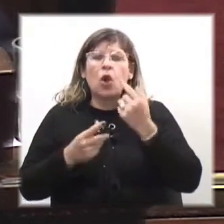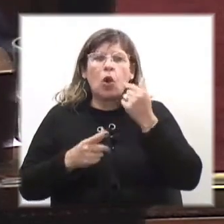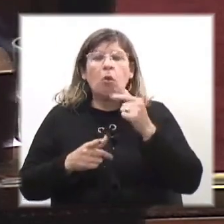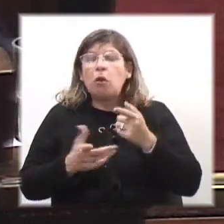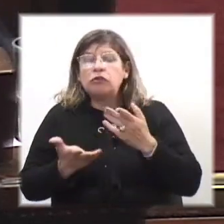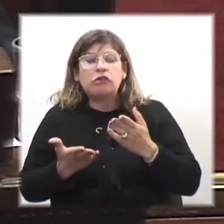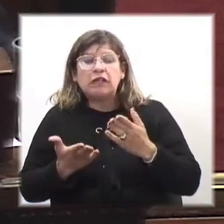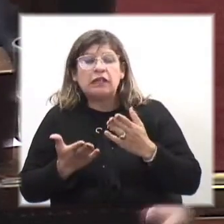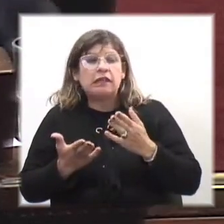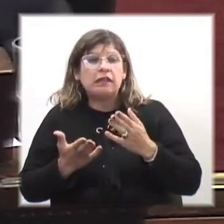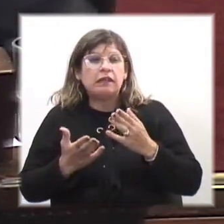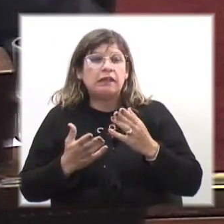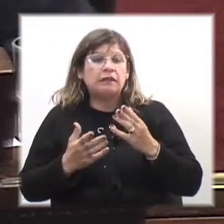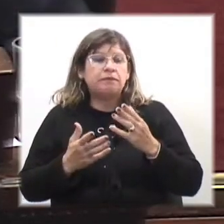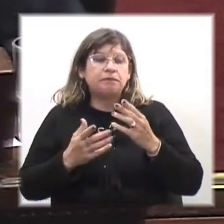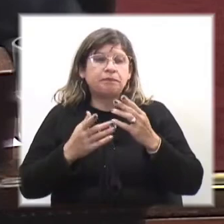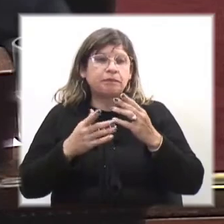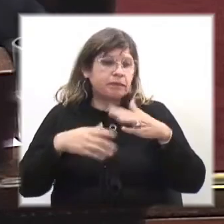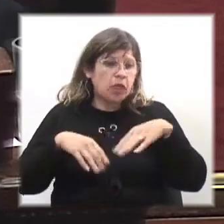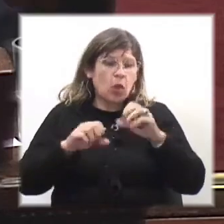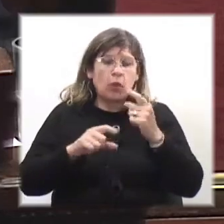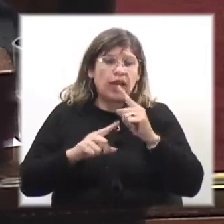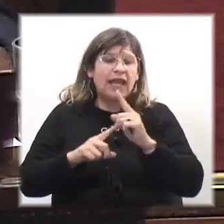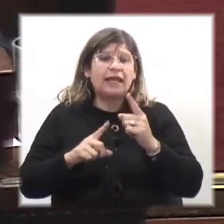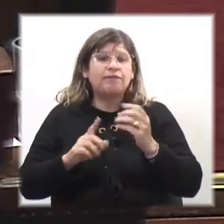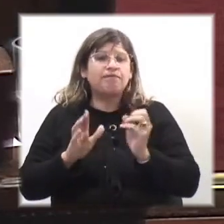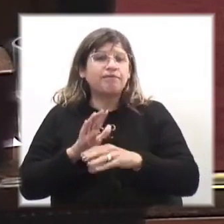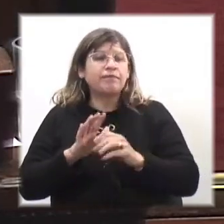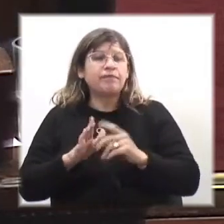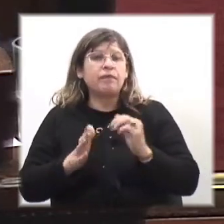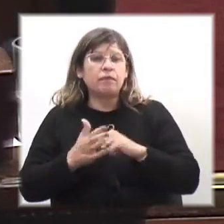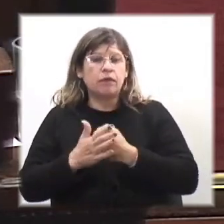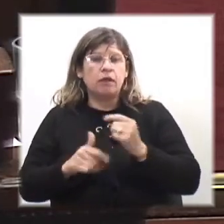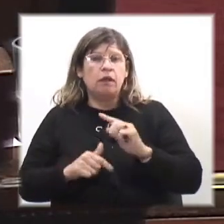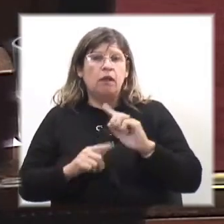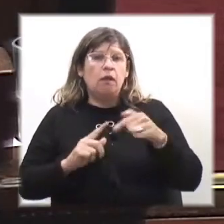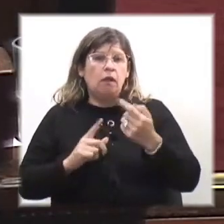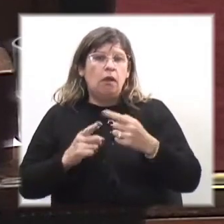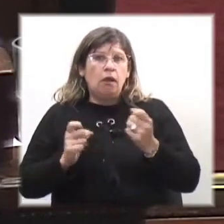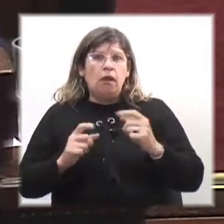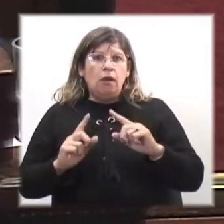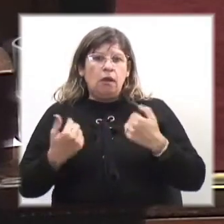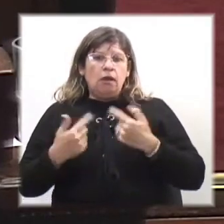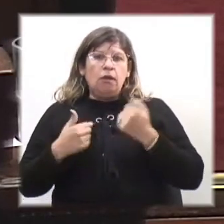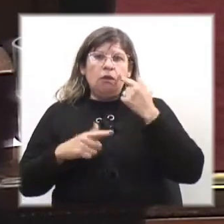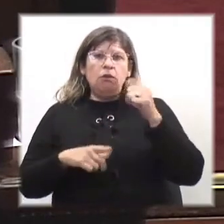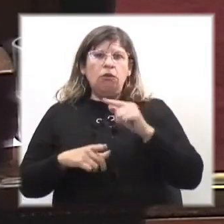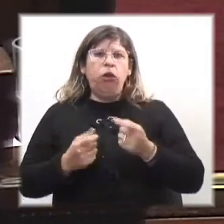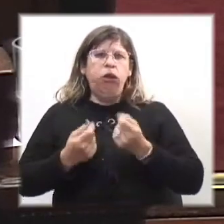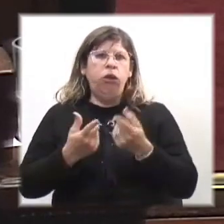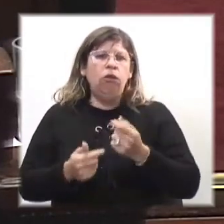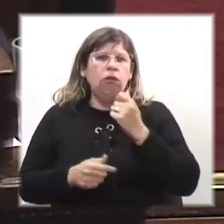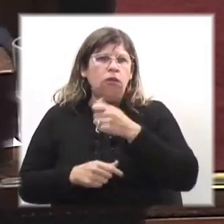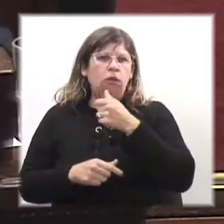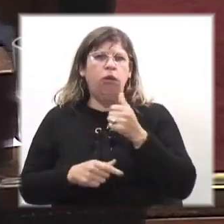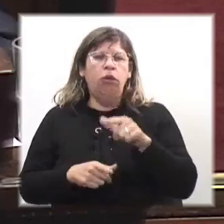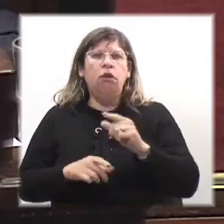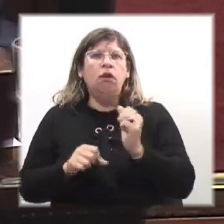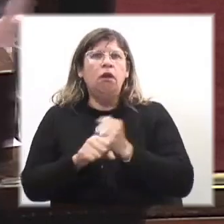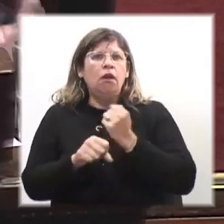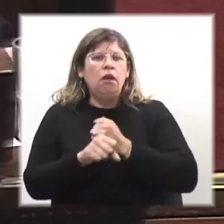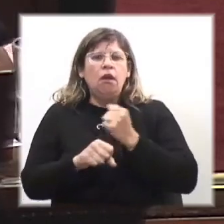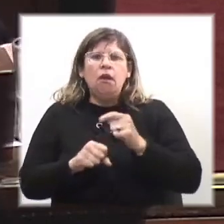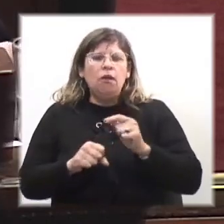la entrada de dinero al banco? Y después hay otra cosa que nosotros con esto, más que dándole la solución a los trabajadores, los estamos